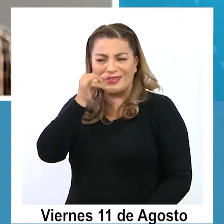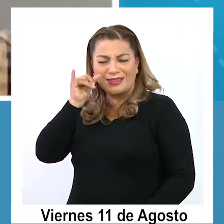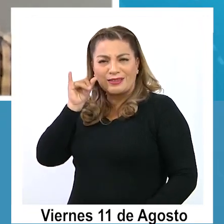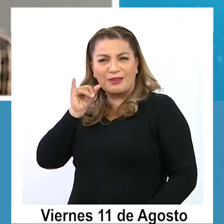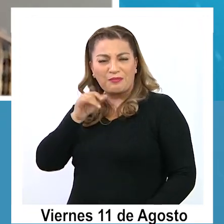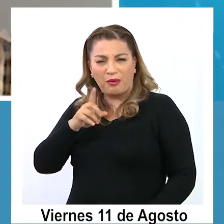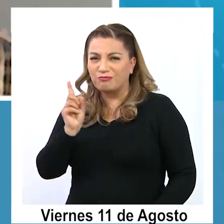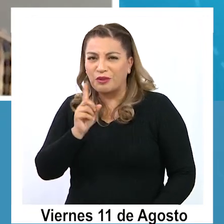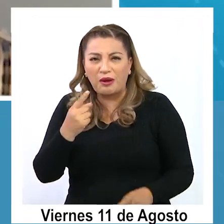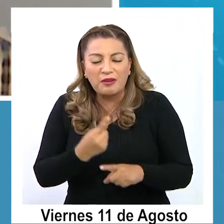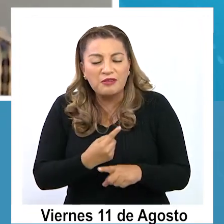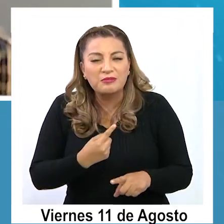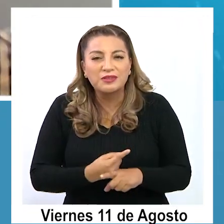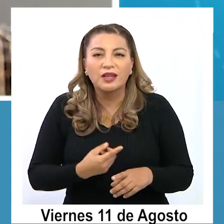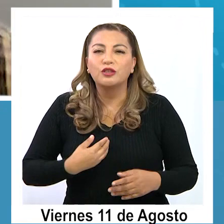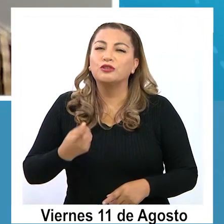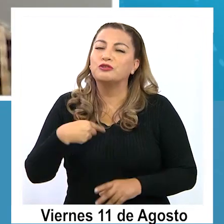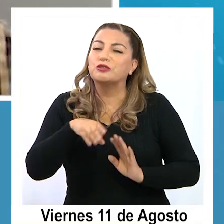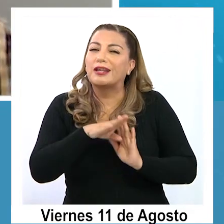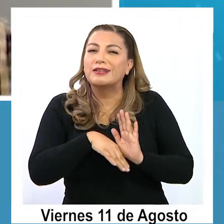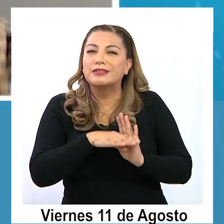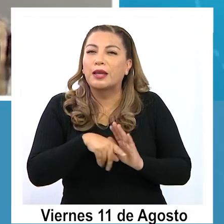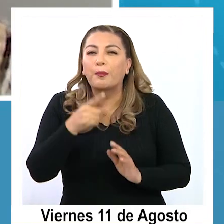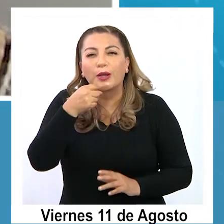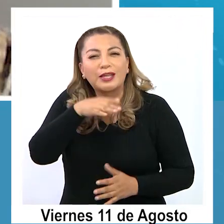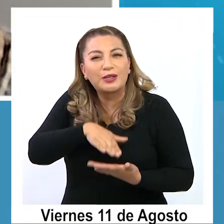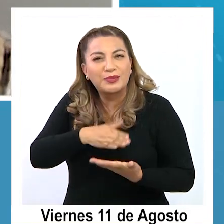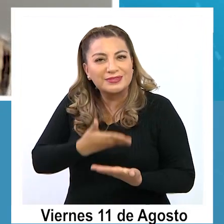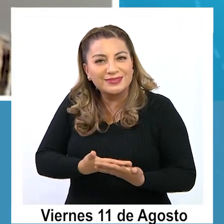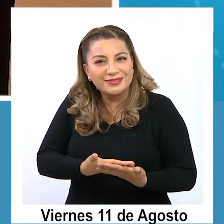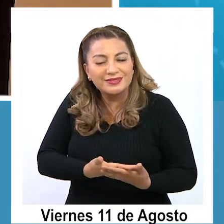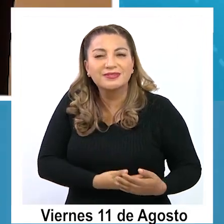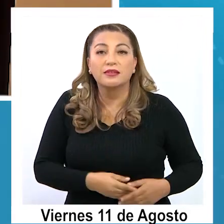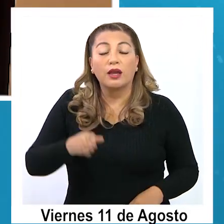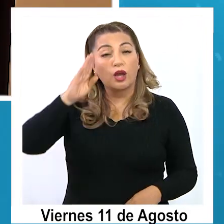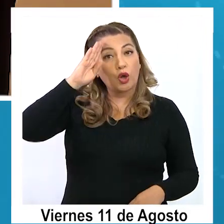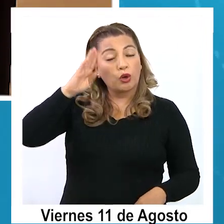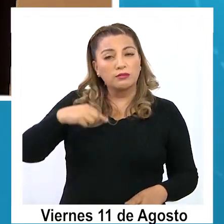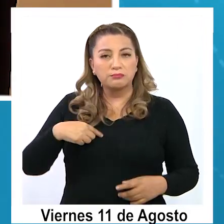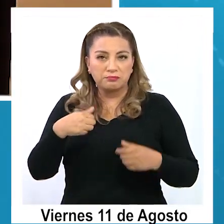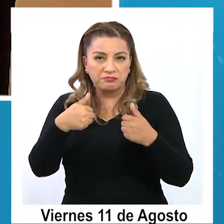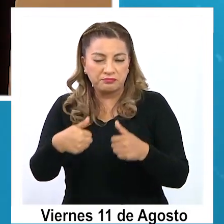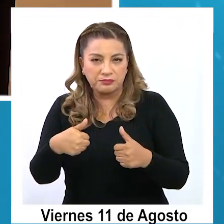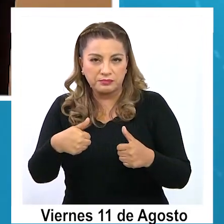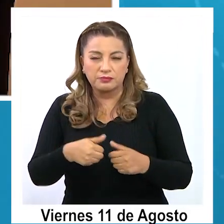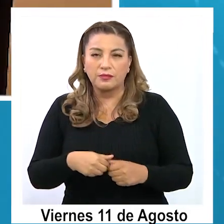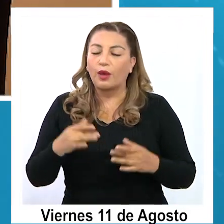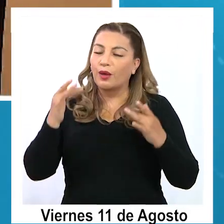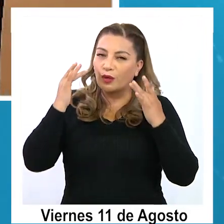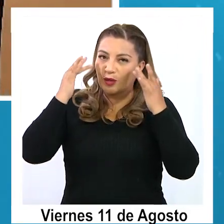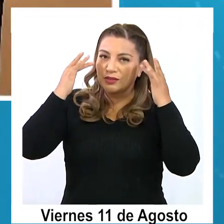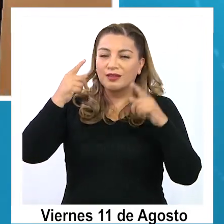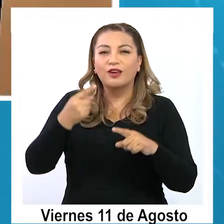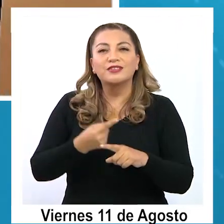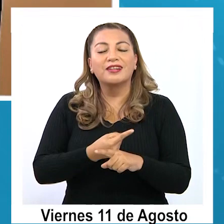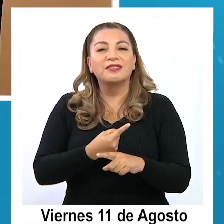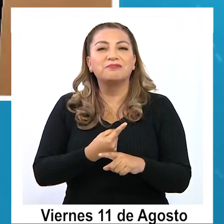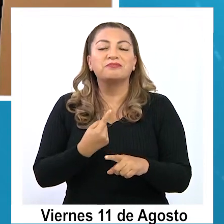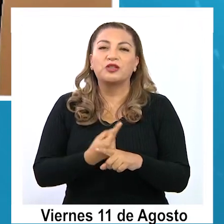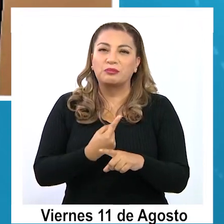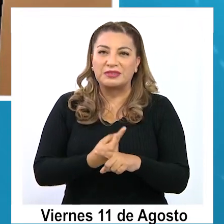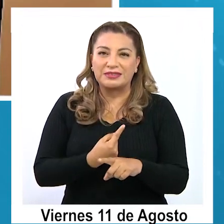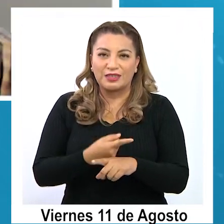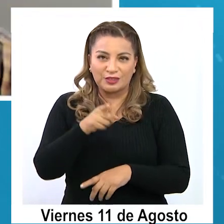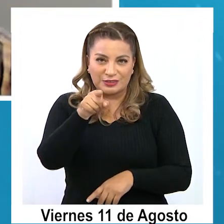tiempo que no conversábamos con ella así que le echábamos de menos Antonia, ¿cómo estás? Hola, muy bien, contenta de conversar contigo, ¿no?